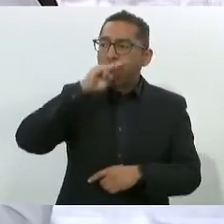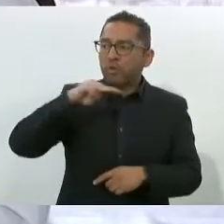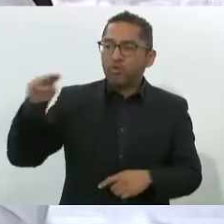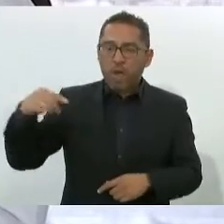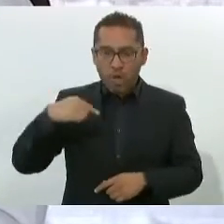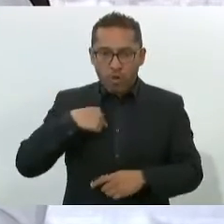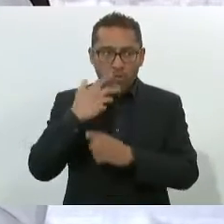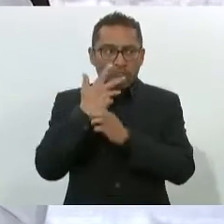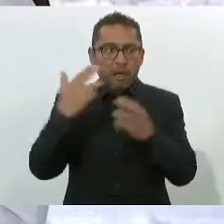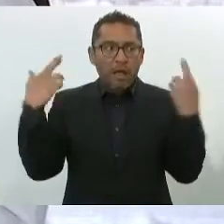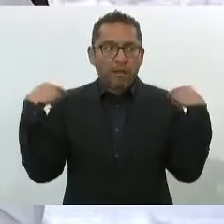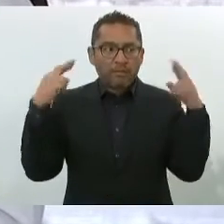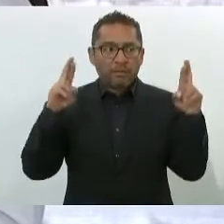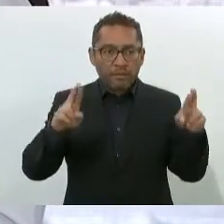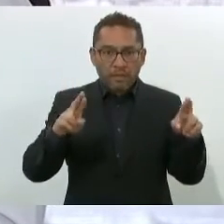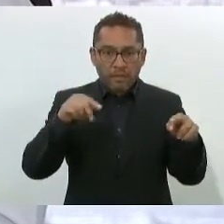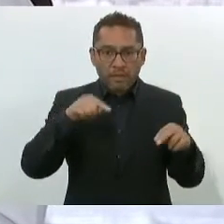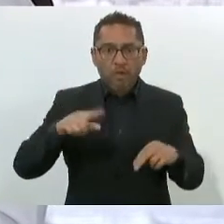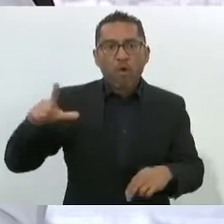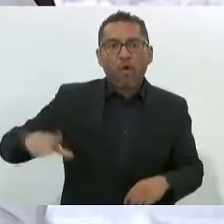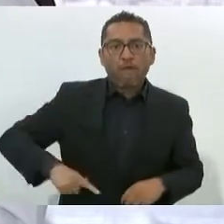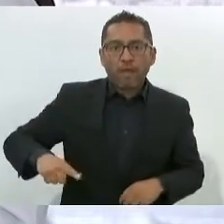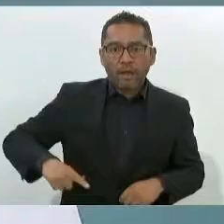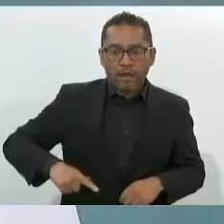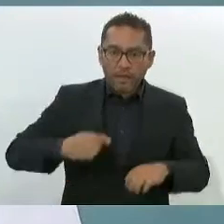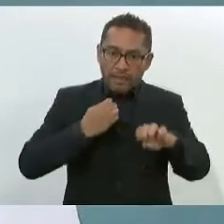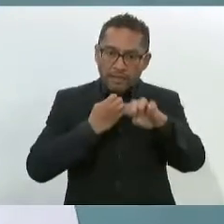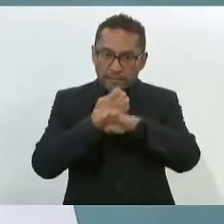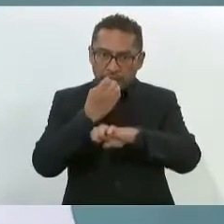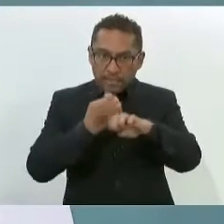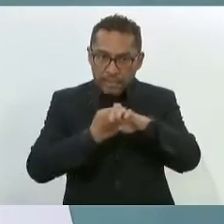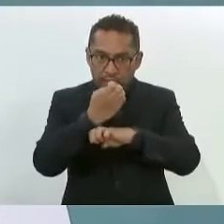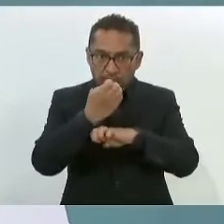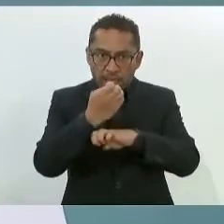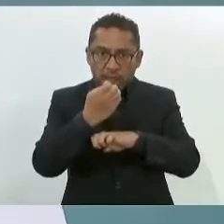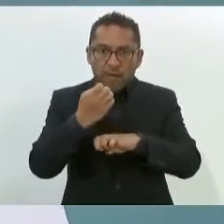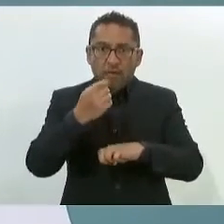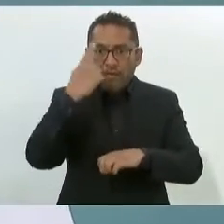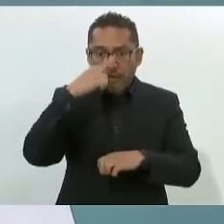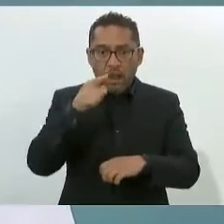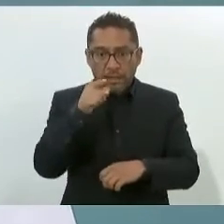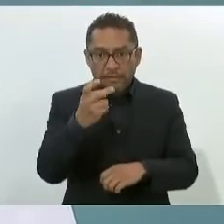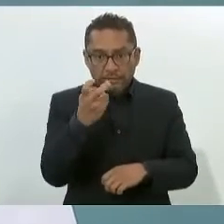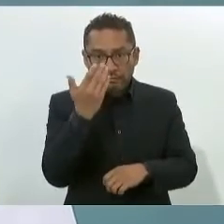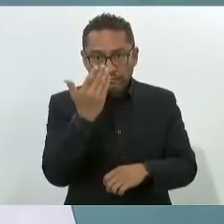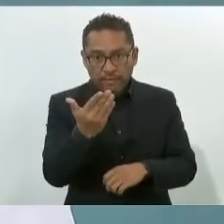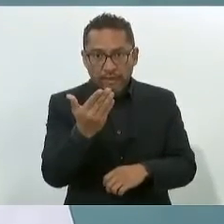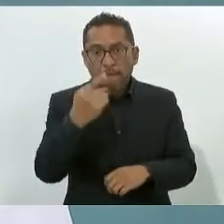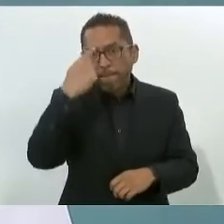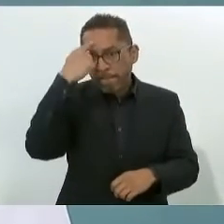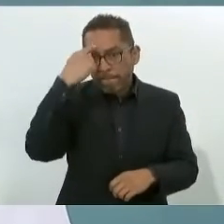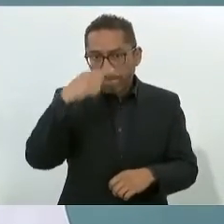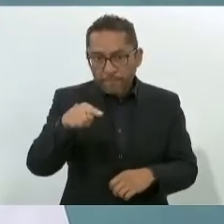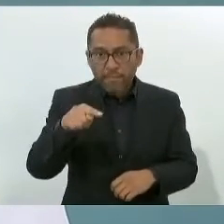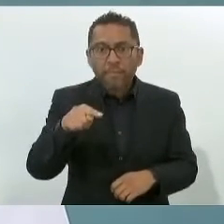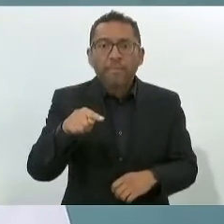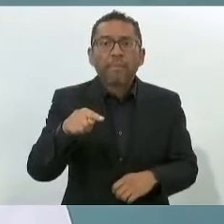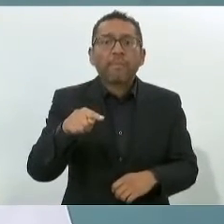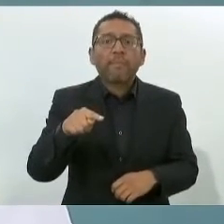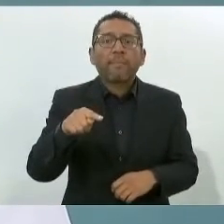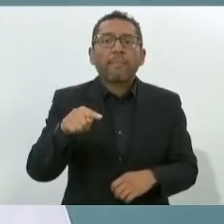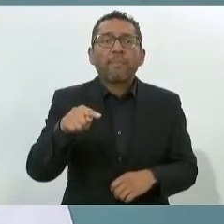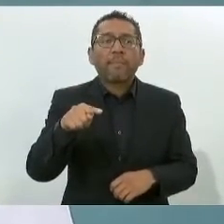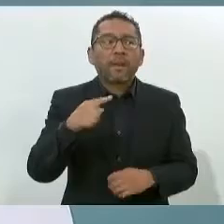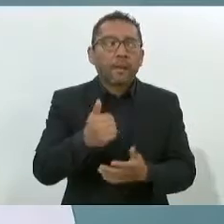del gobierno del Estado, le hago esta solicitud para evitar que la crisis nos